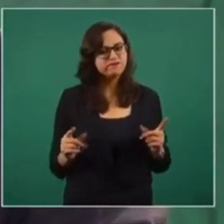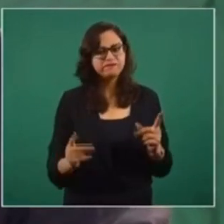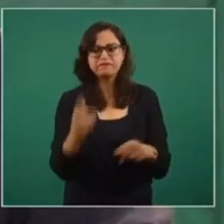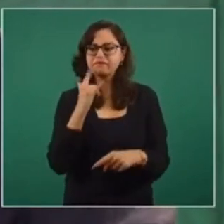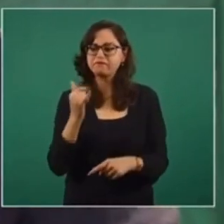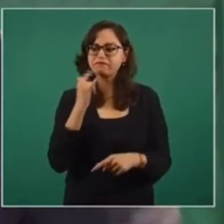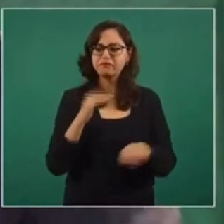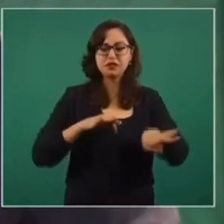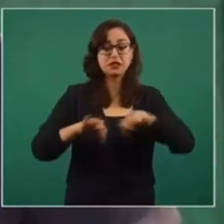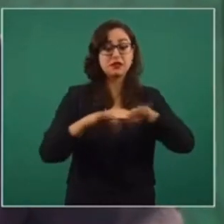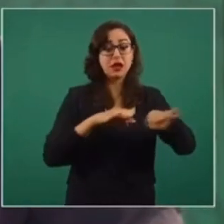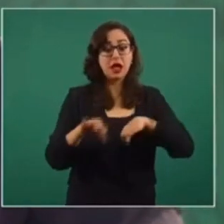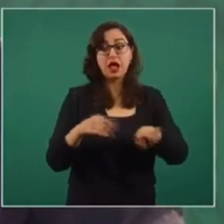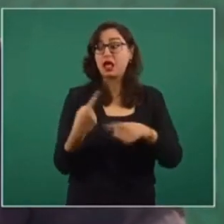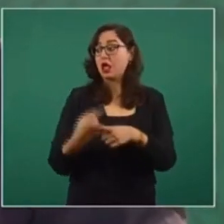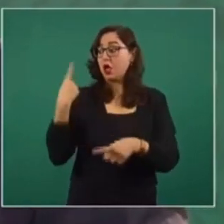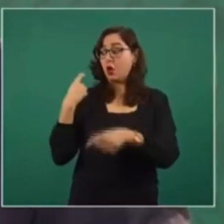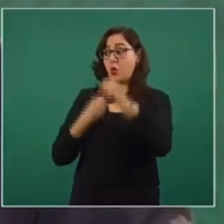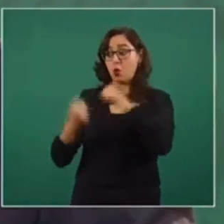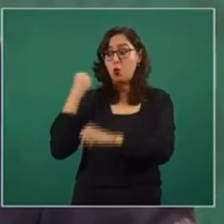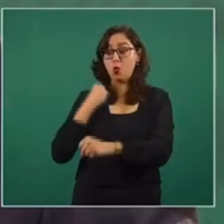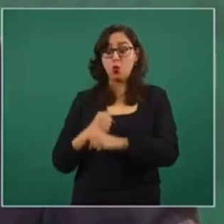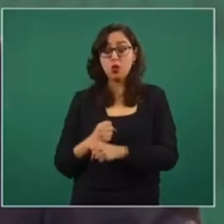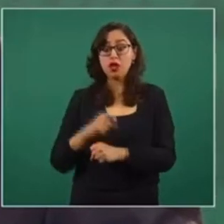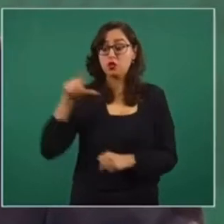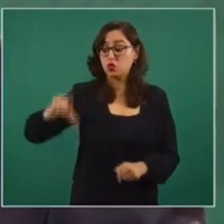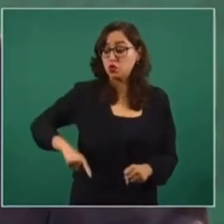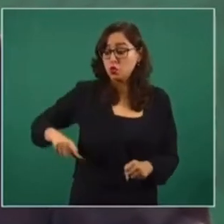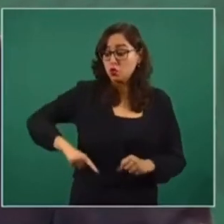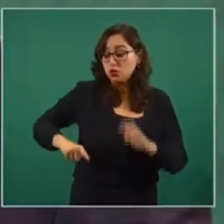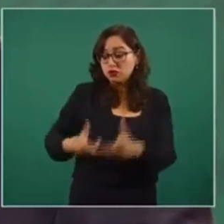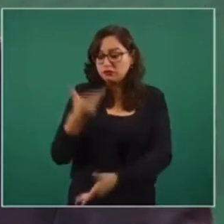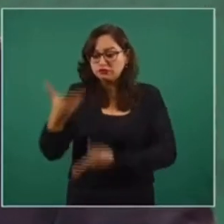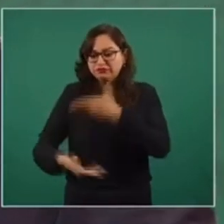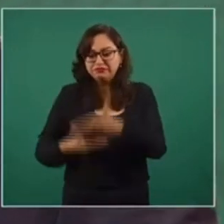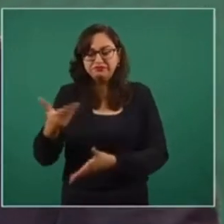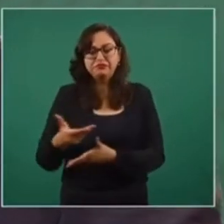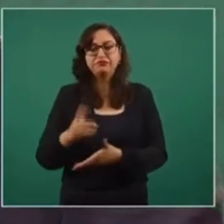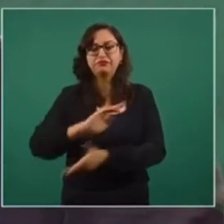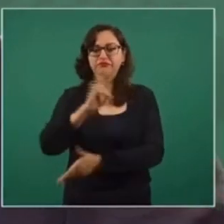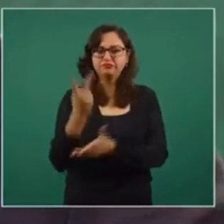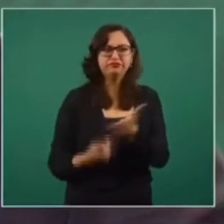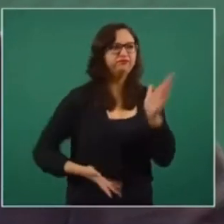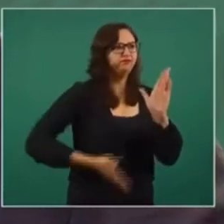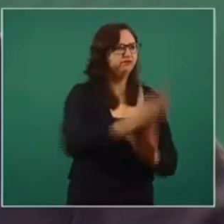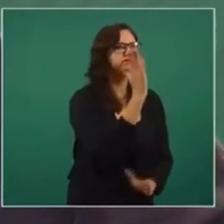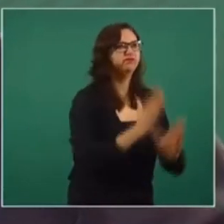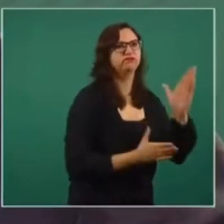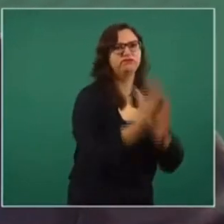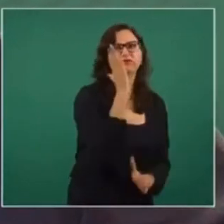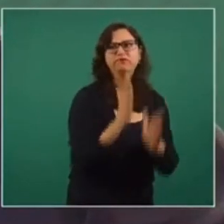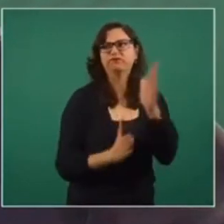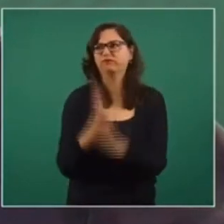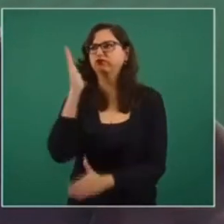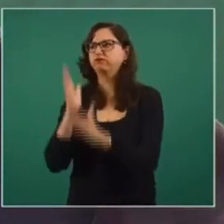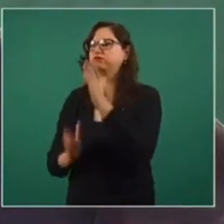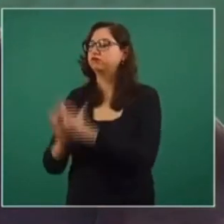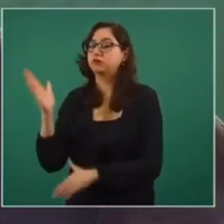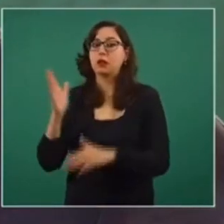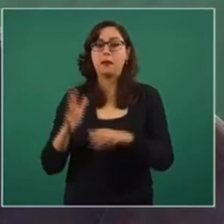pasado se aumentó en la estrategia de que se aumentaran los programas sociales, se entregaran,